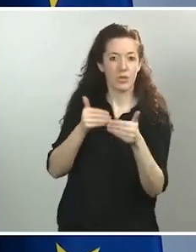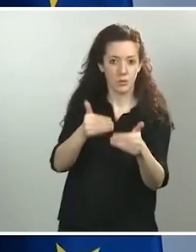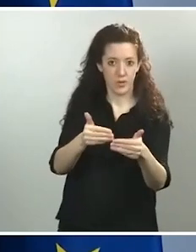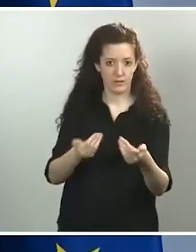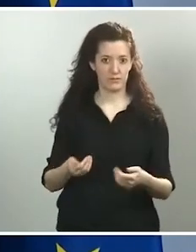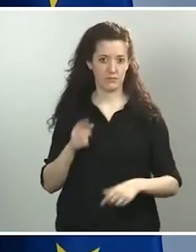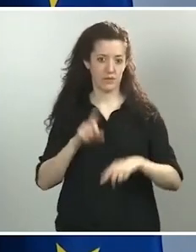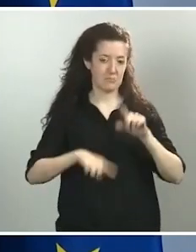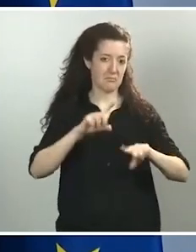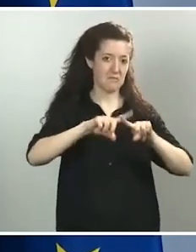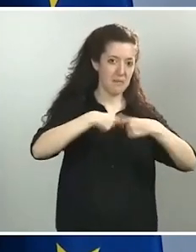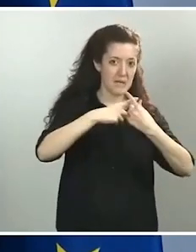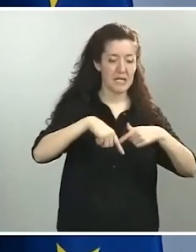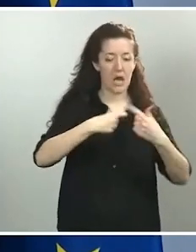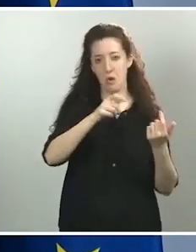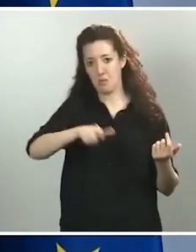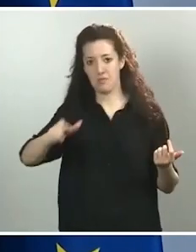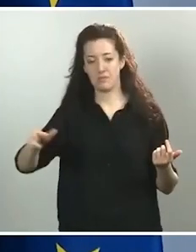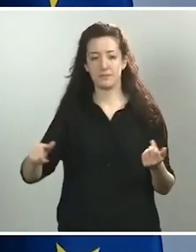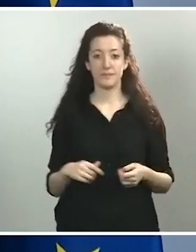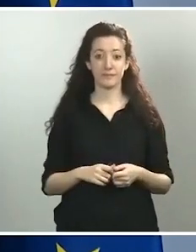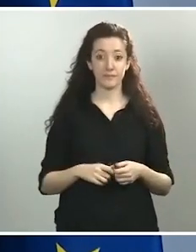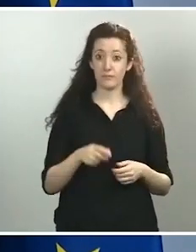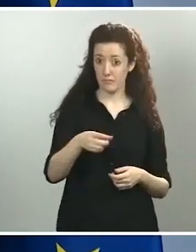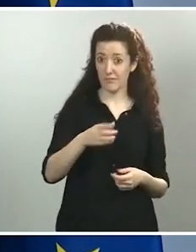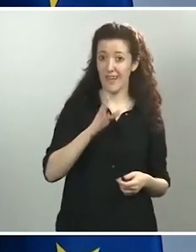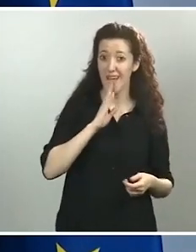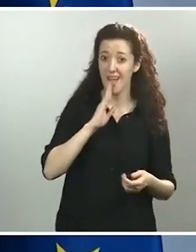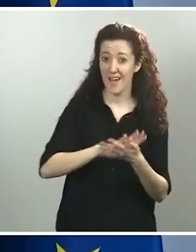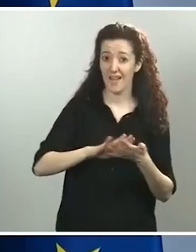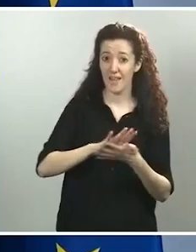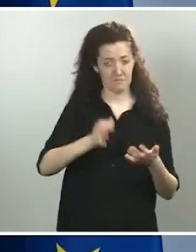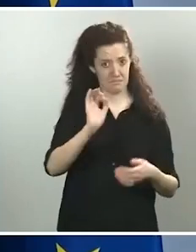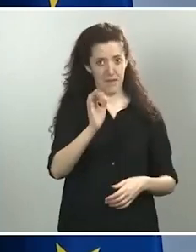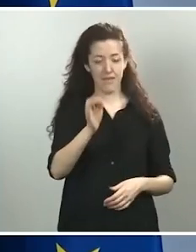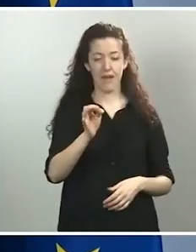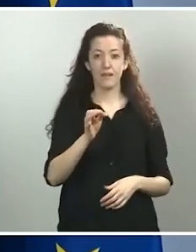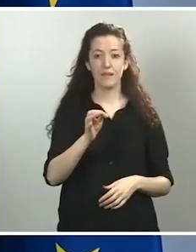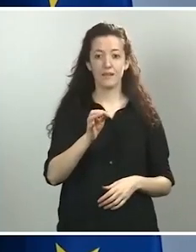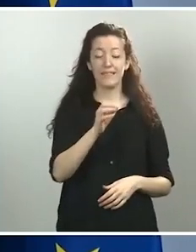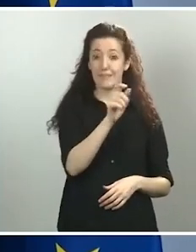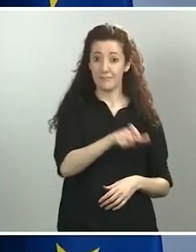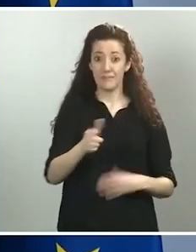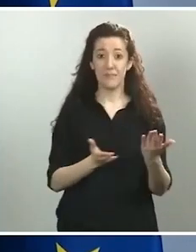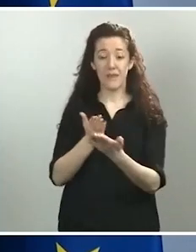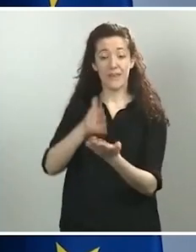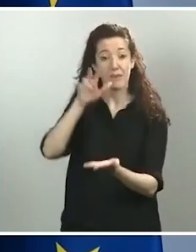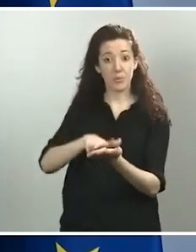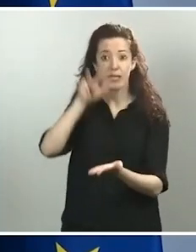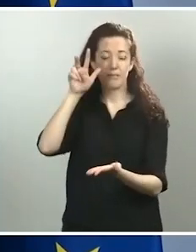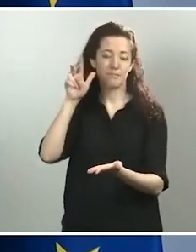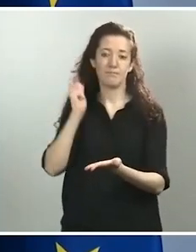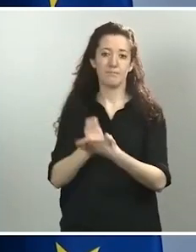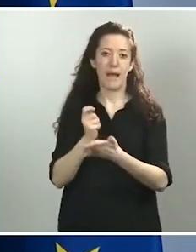Cuando usted señala que efectivamente va a haber un porcentaje de ciudadanos que se acojan a esa moratoria, pues revela la